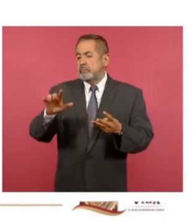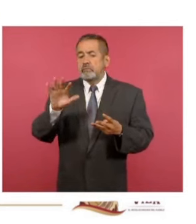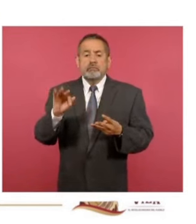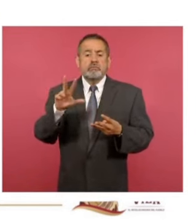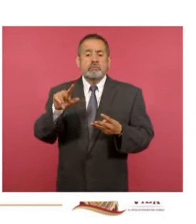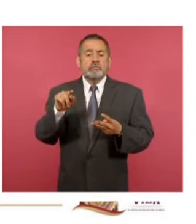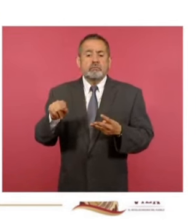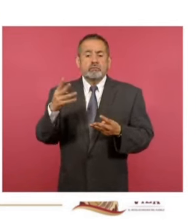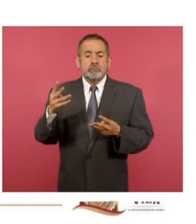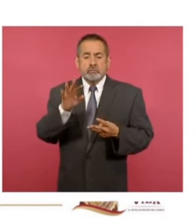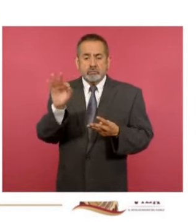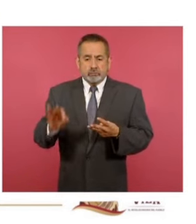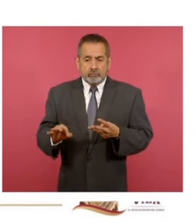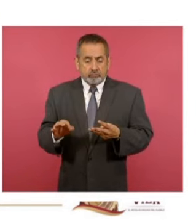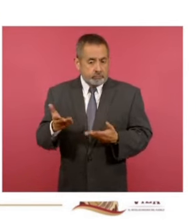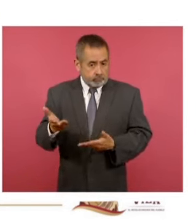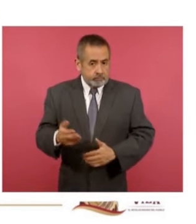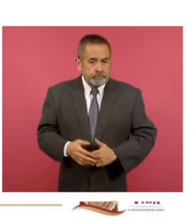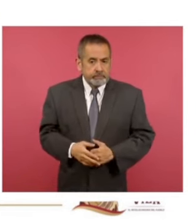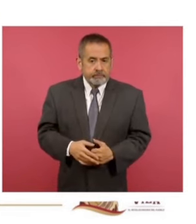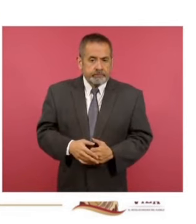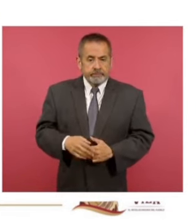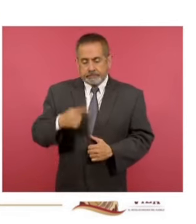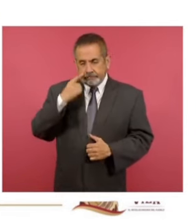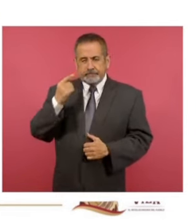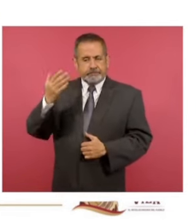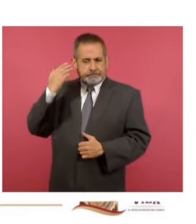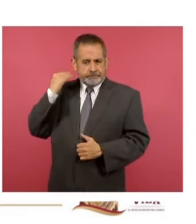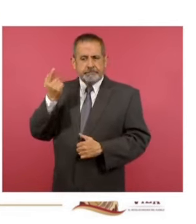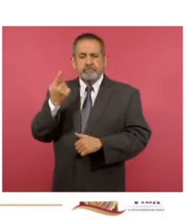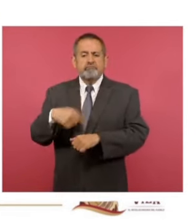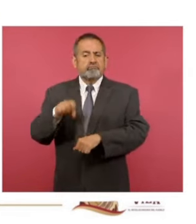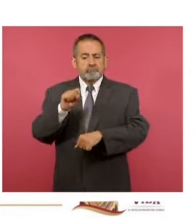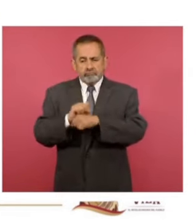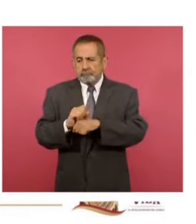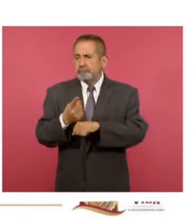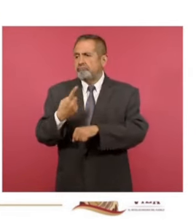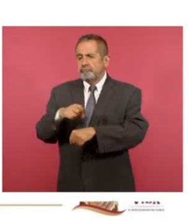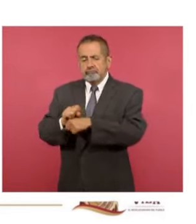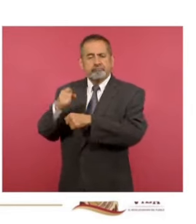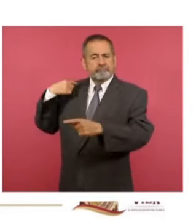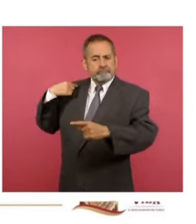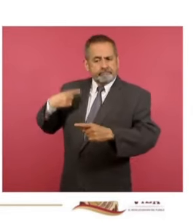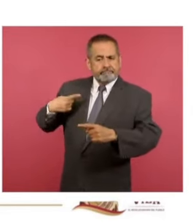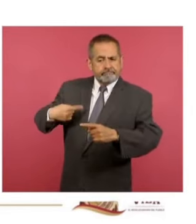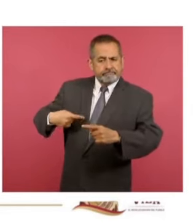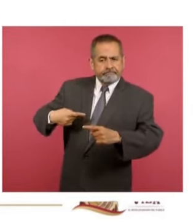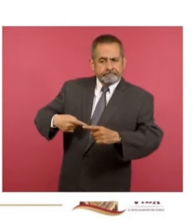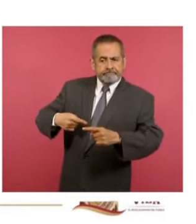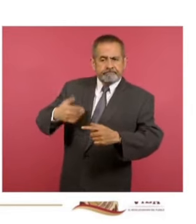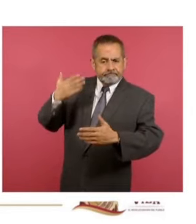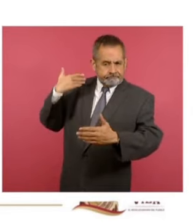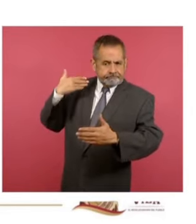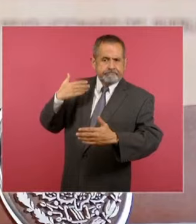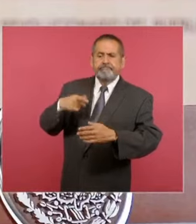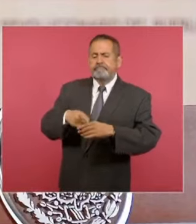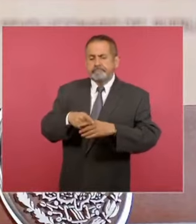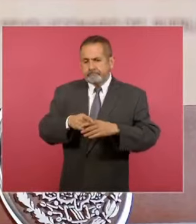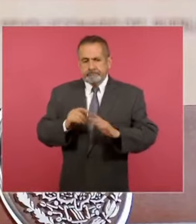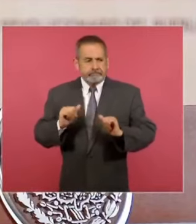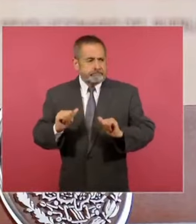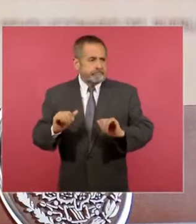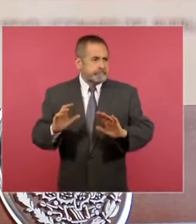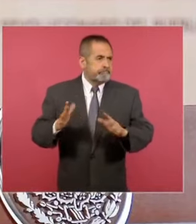esto hace que, como vimos la semana pasada y antepasada, y ya por varios meses se mantenga estabilidad